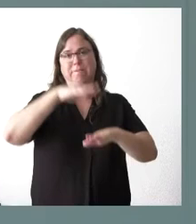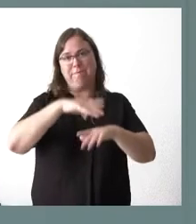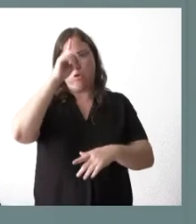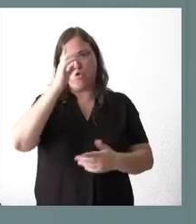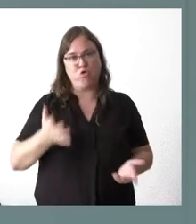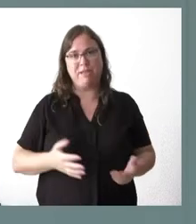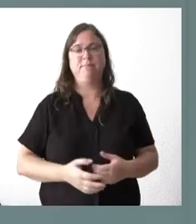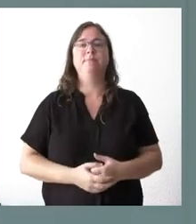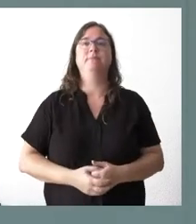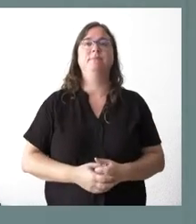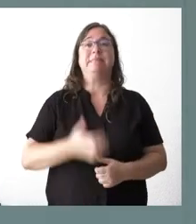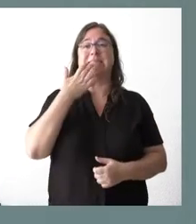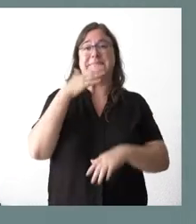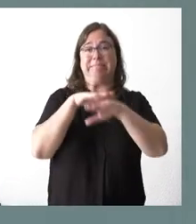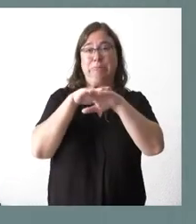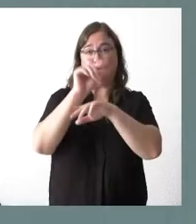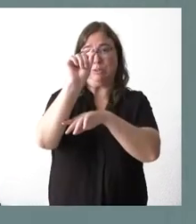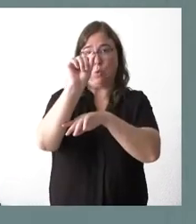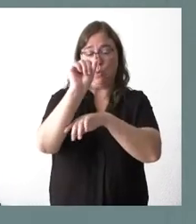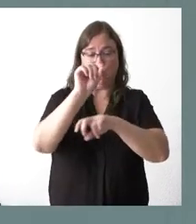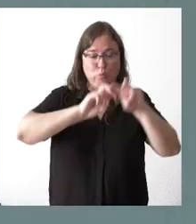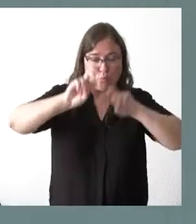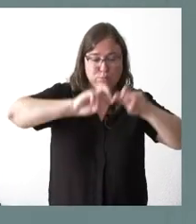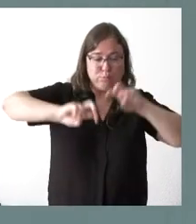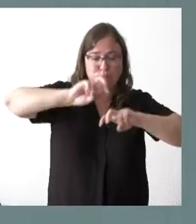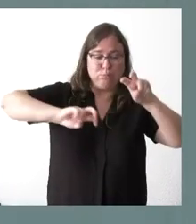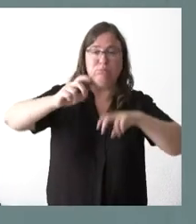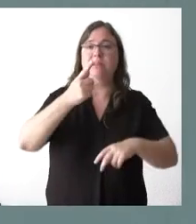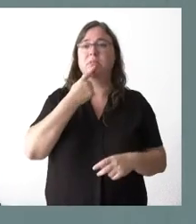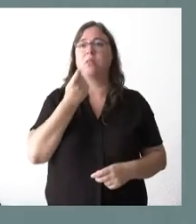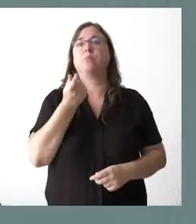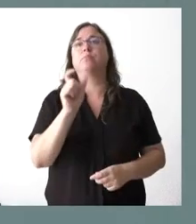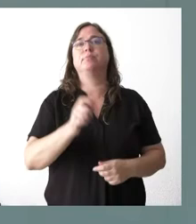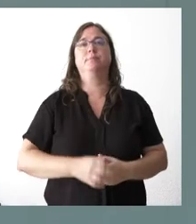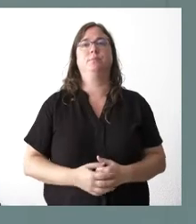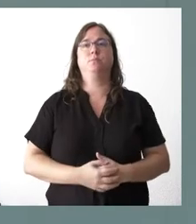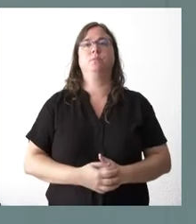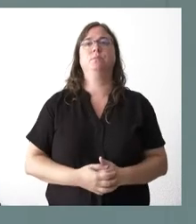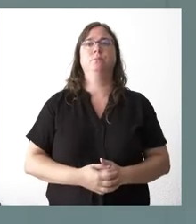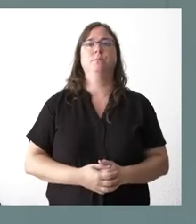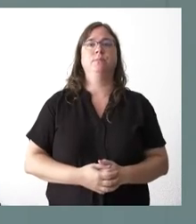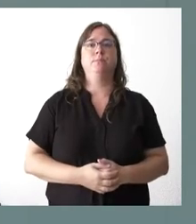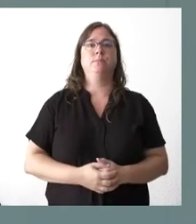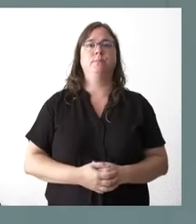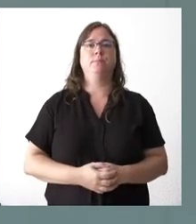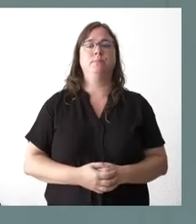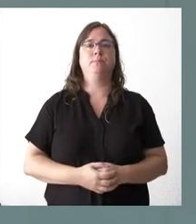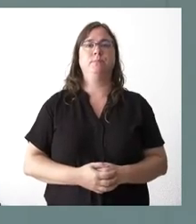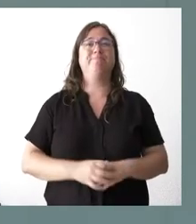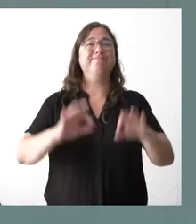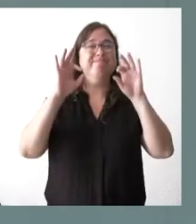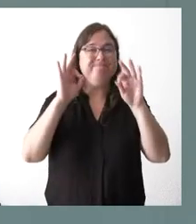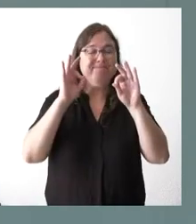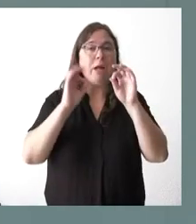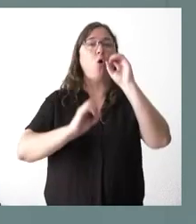memoria. Pero si disculpan ustedes un segundo, sí que seré capaz de ofrecérselo con más precisión exactamente el